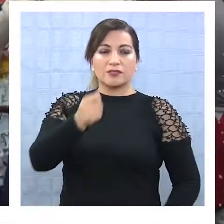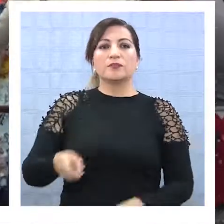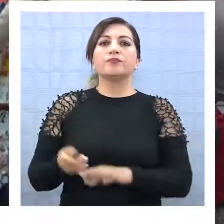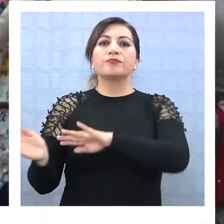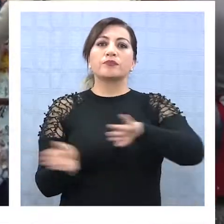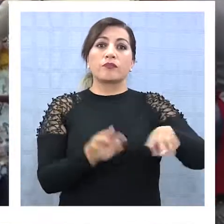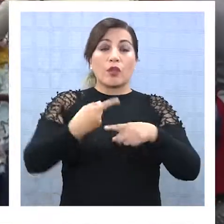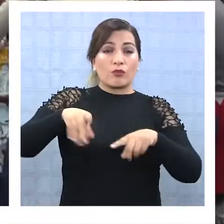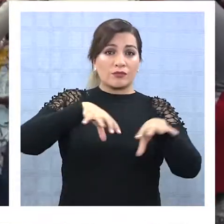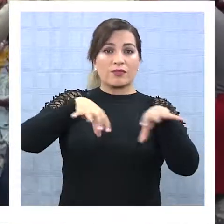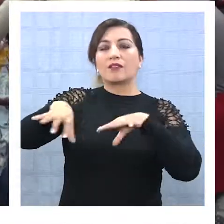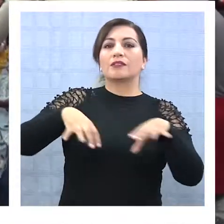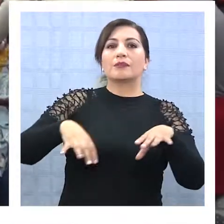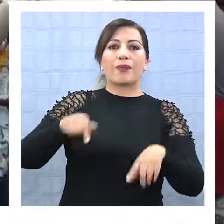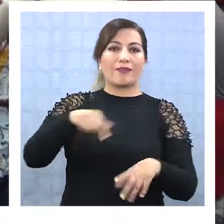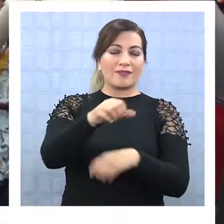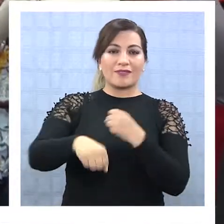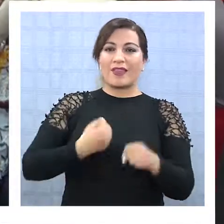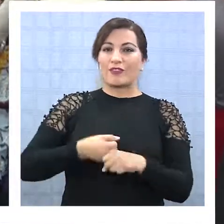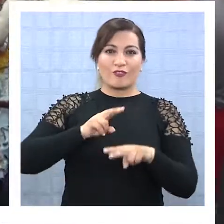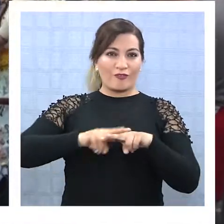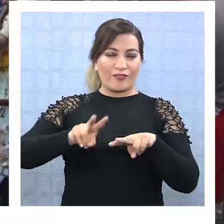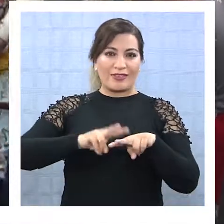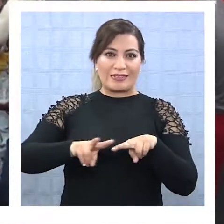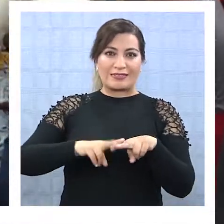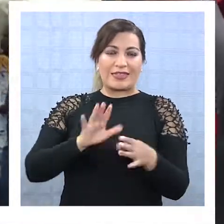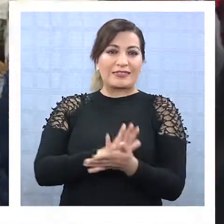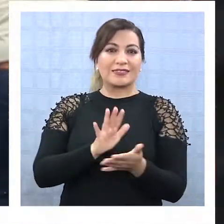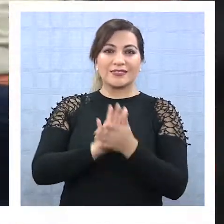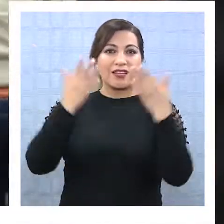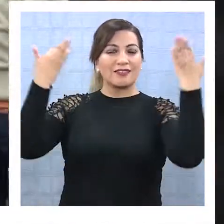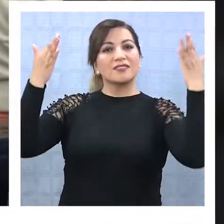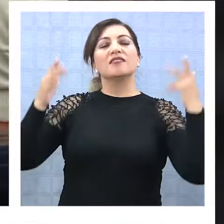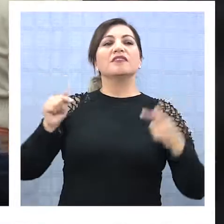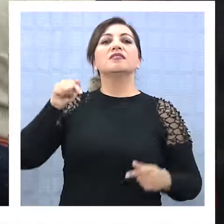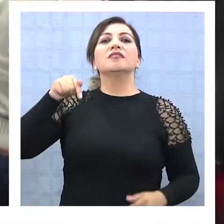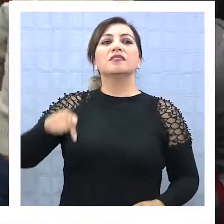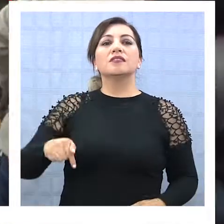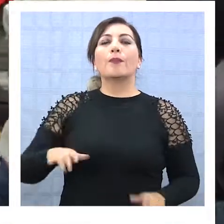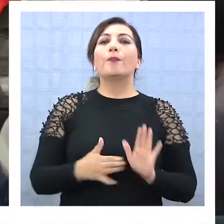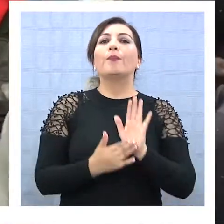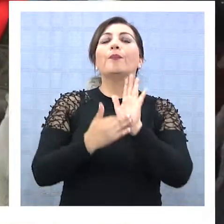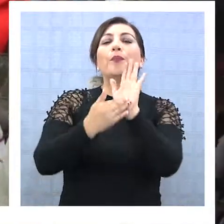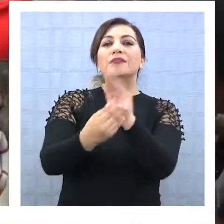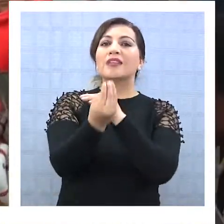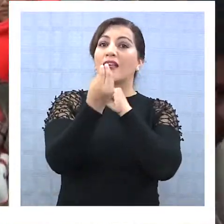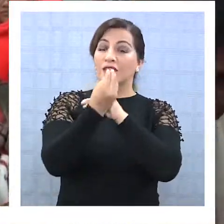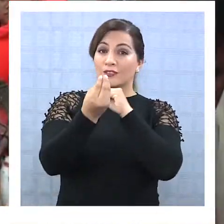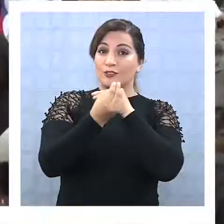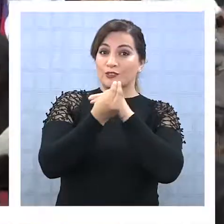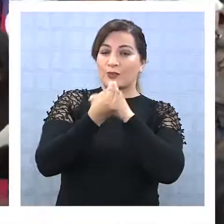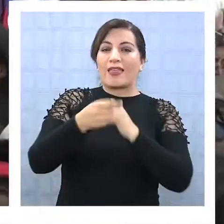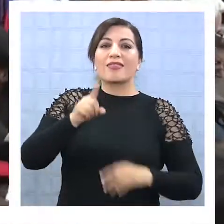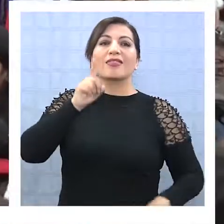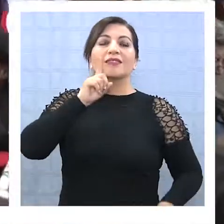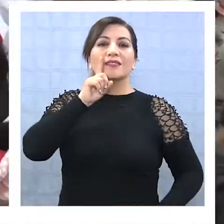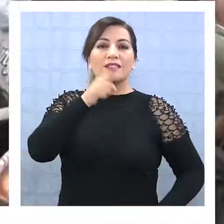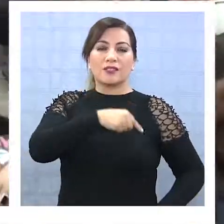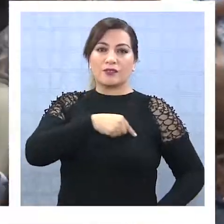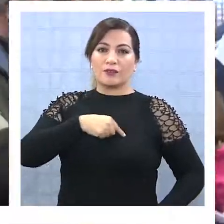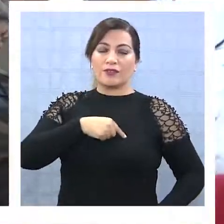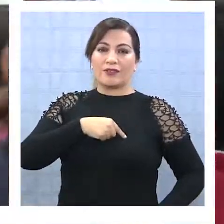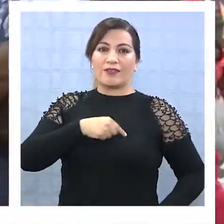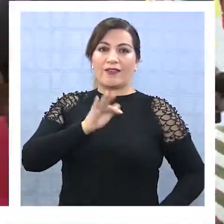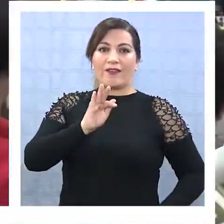actividades novedosas para este año que serán parte de esta celebración es la muestra gastronómica que tendrá por nombre